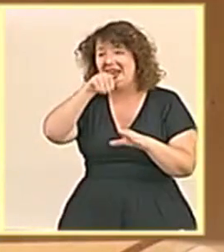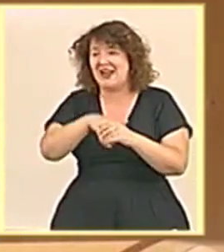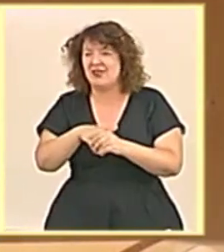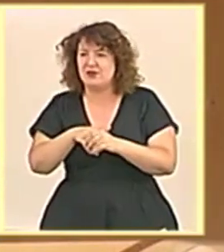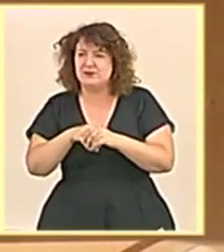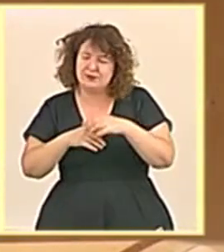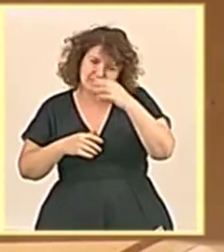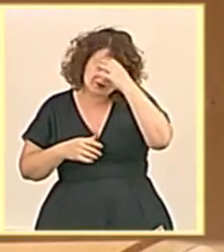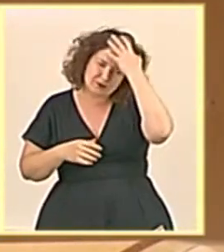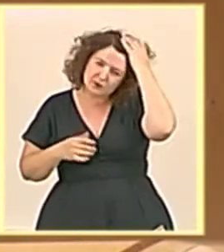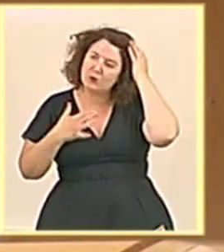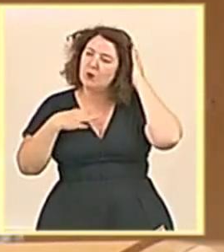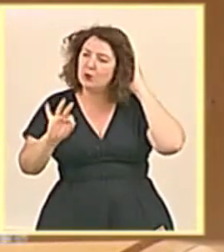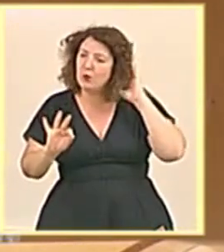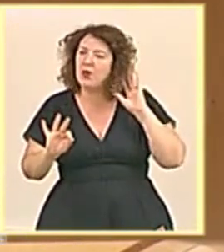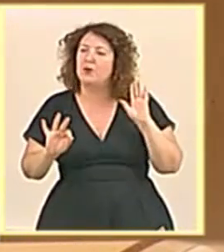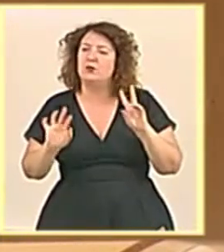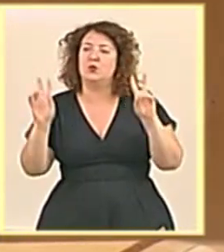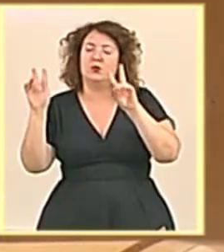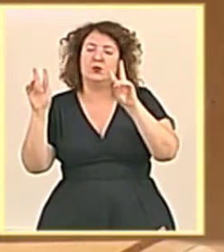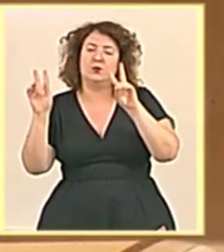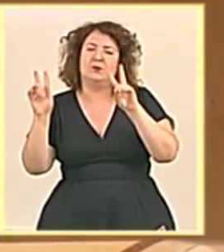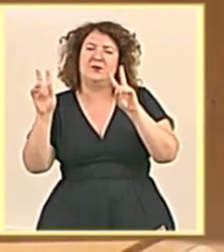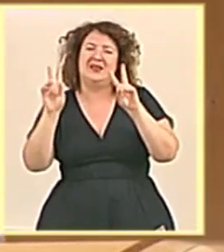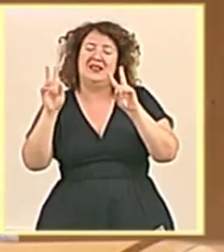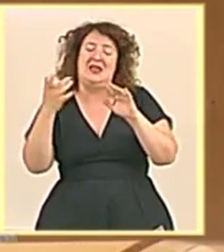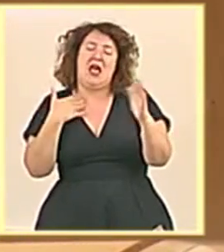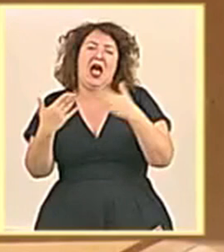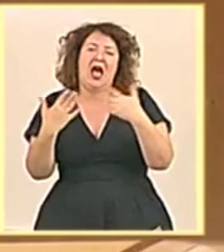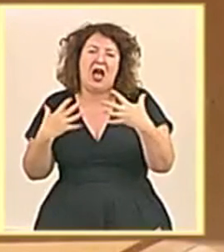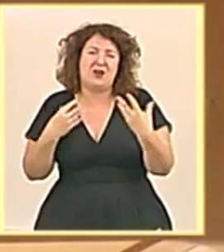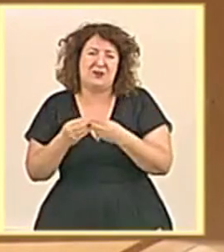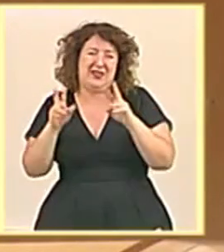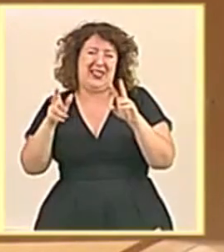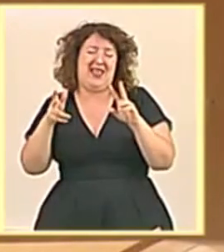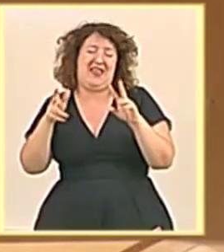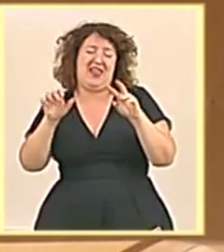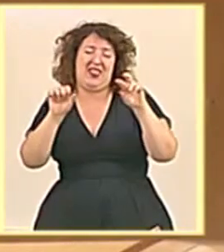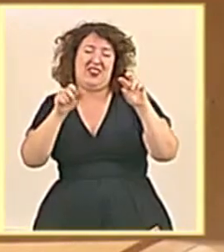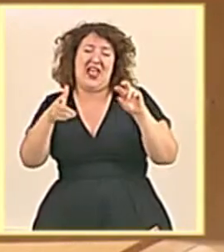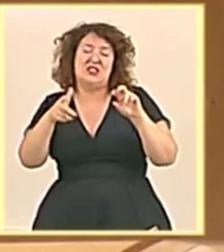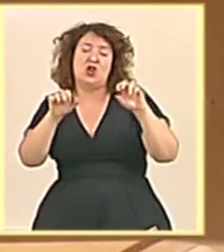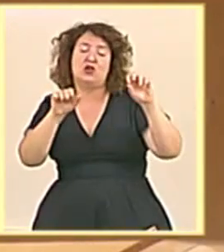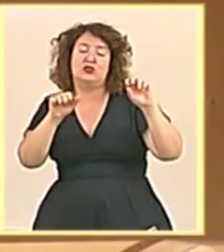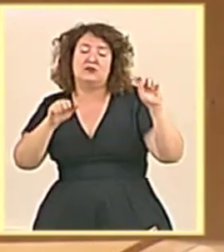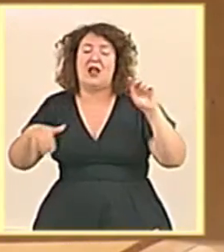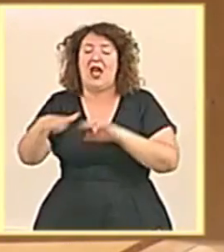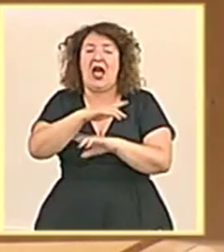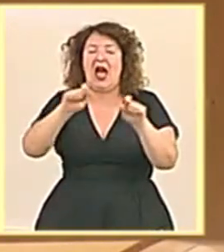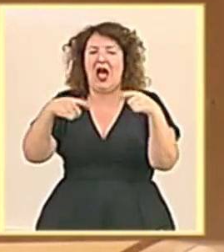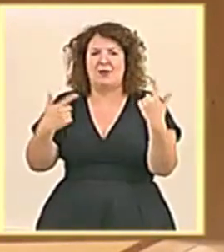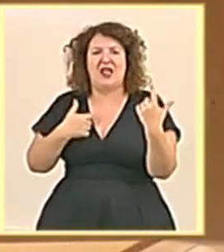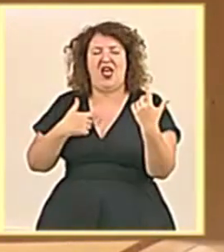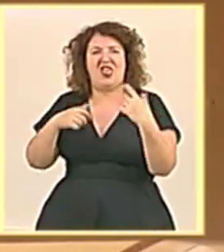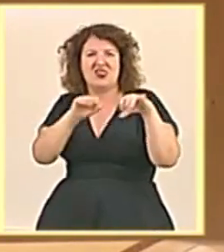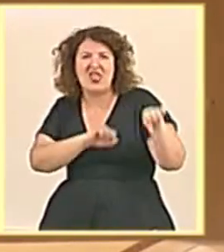poder tener una interlocución fluida y fructífera en defensa de los derechos ambientales en Andalucía, así como